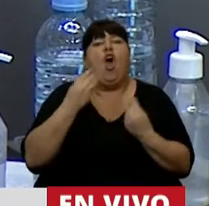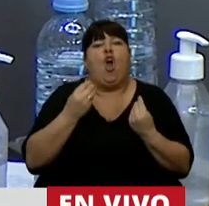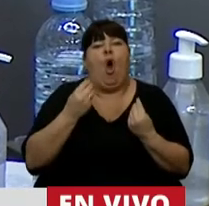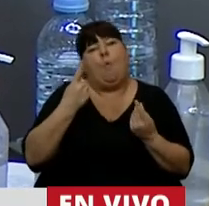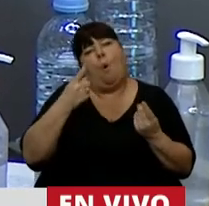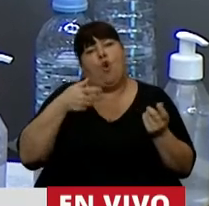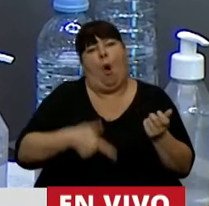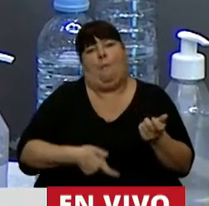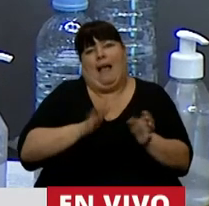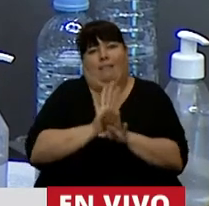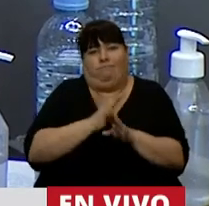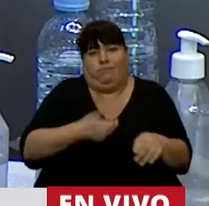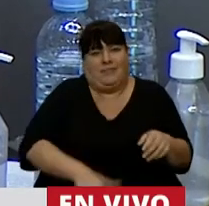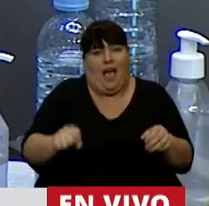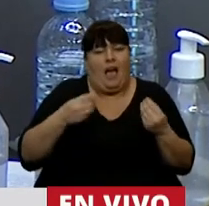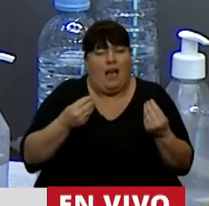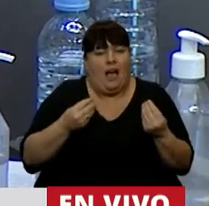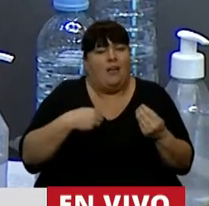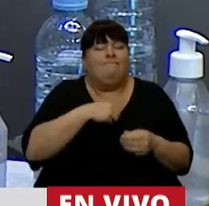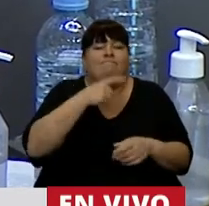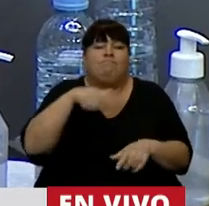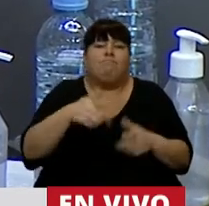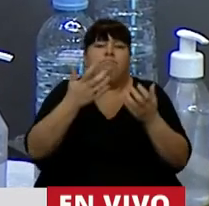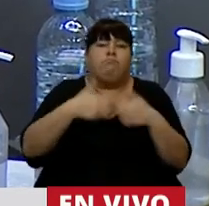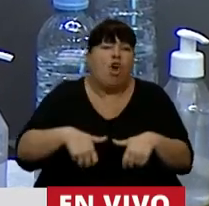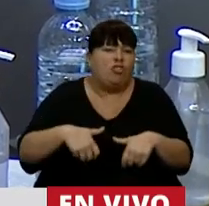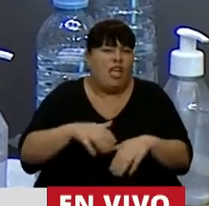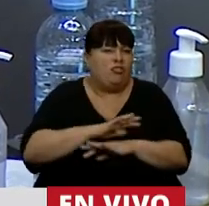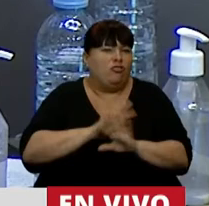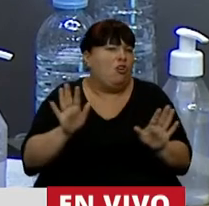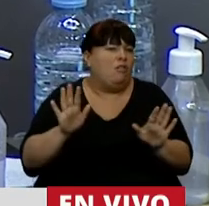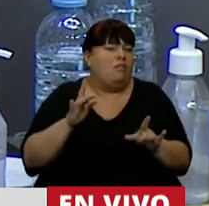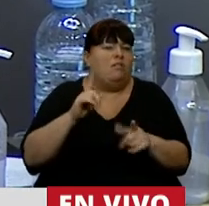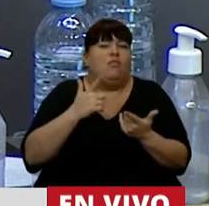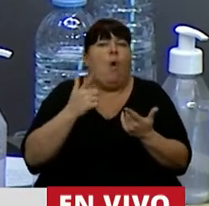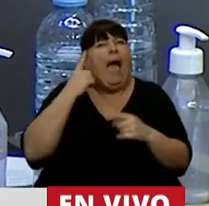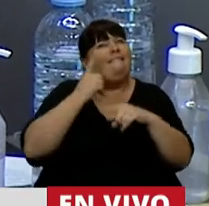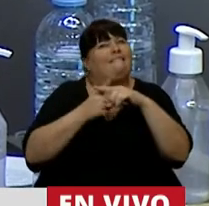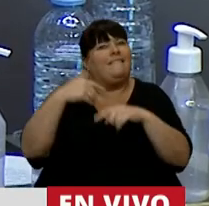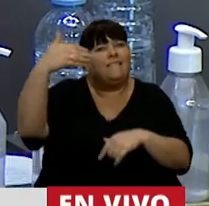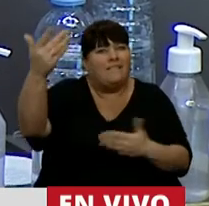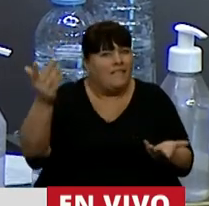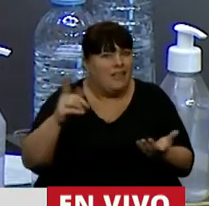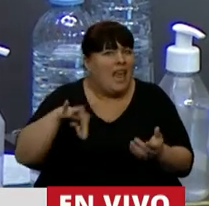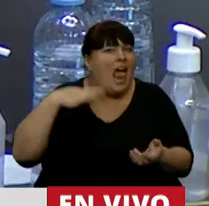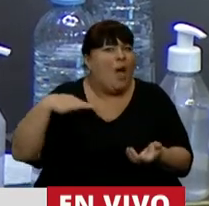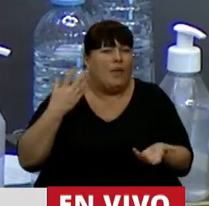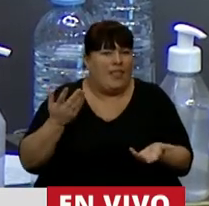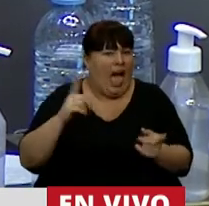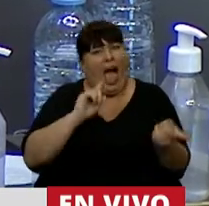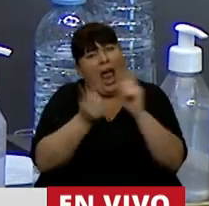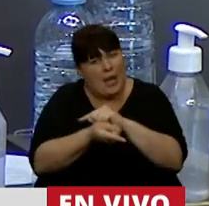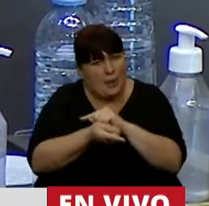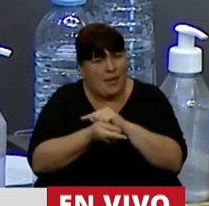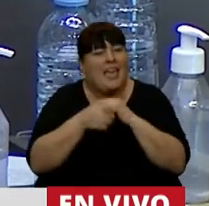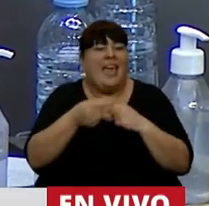hacemos para eliminar una de ellas. Siento que este proyecto de ninguna manera siembra esperanza en la vida, muy por el